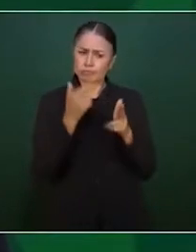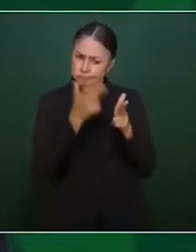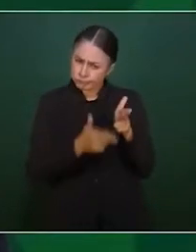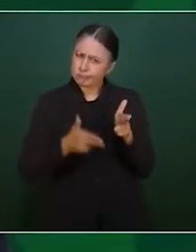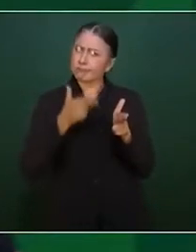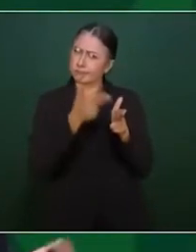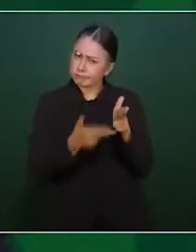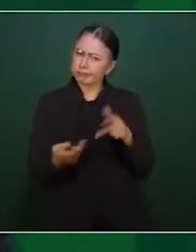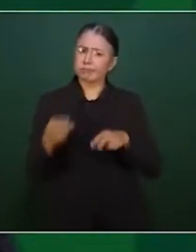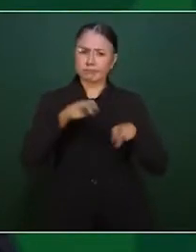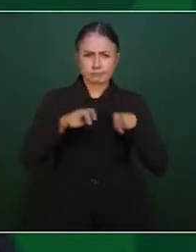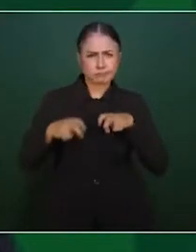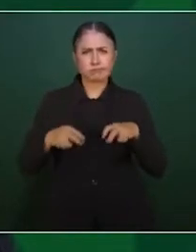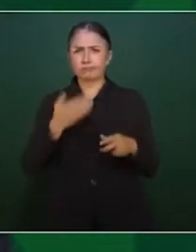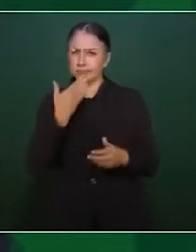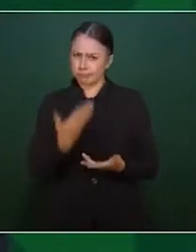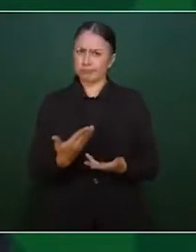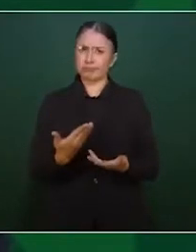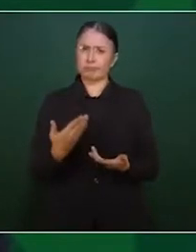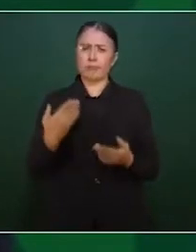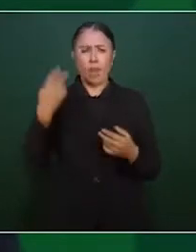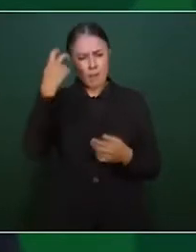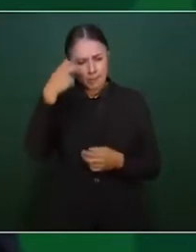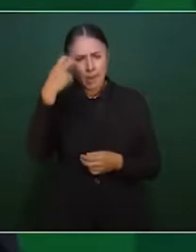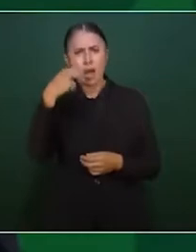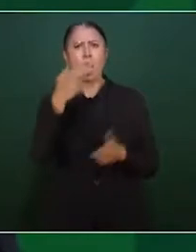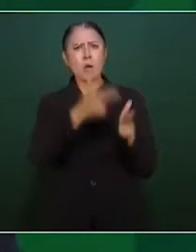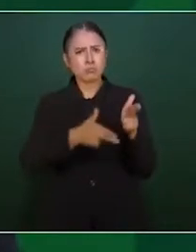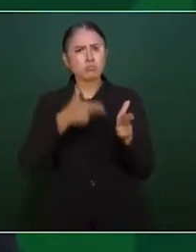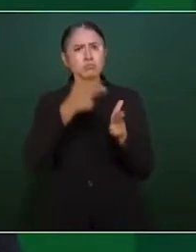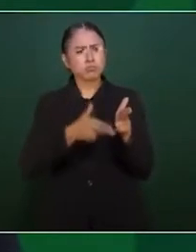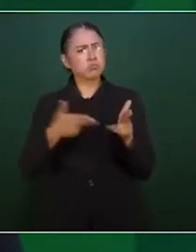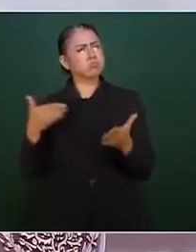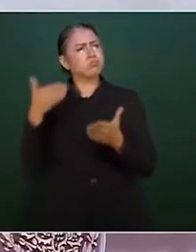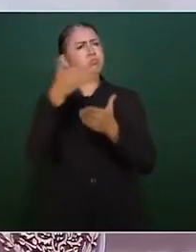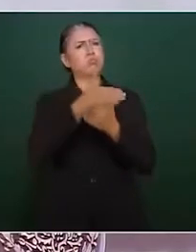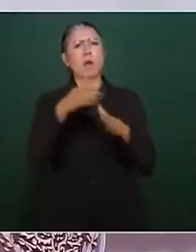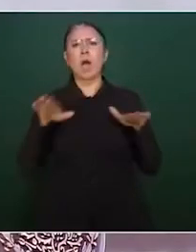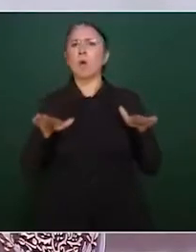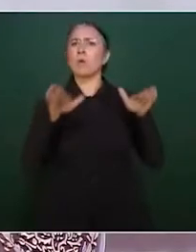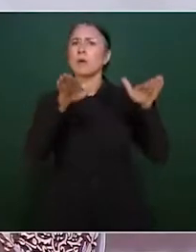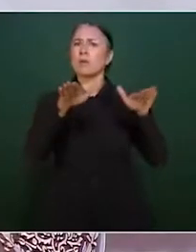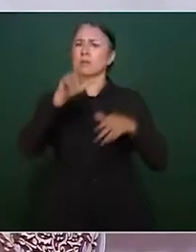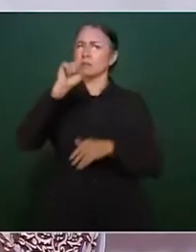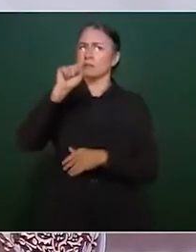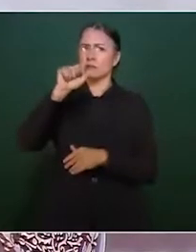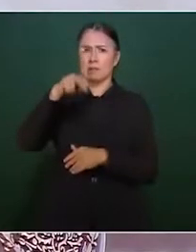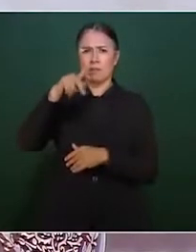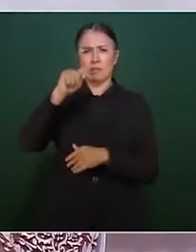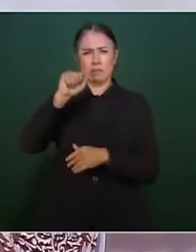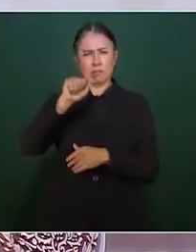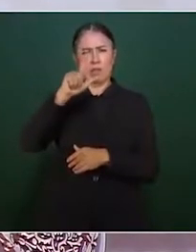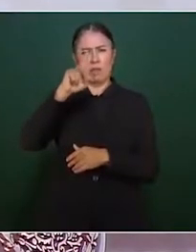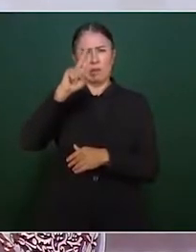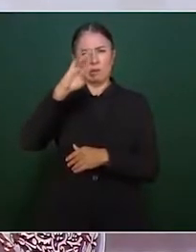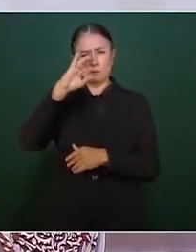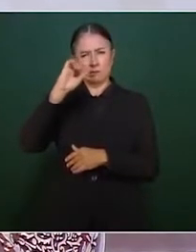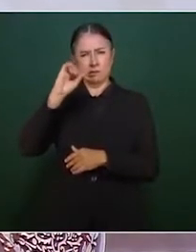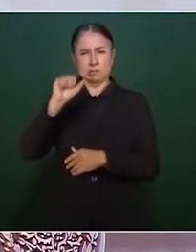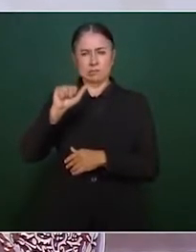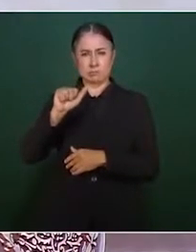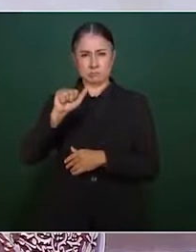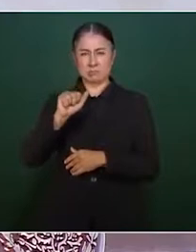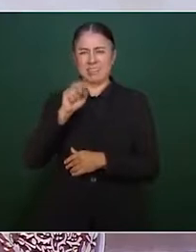recorrido rumbo al aeropuerto de Santa Lucía. Este ataque ridículo daría mucha risa